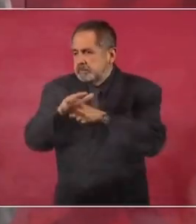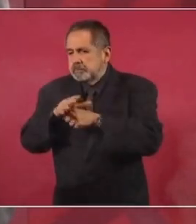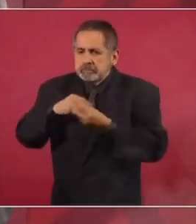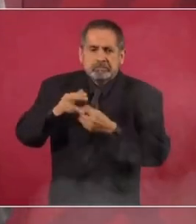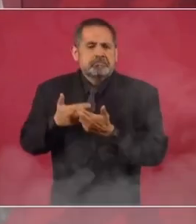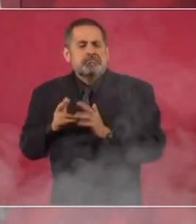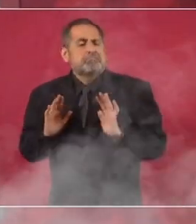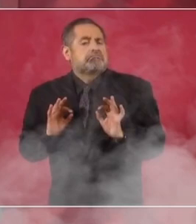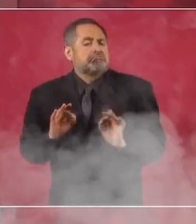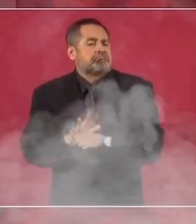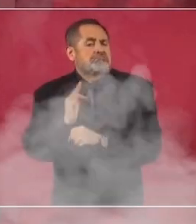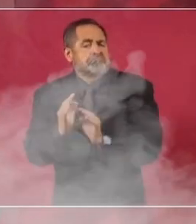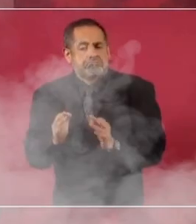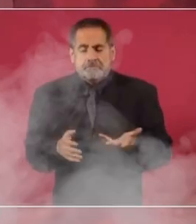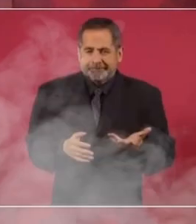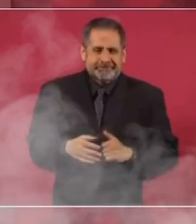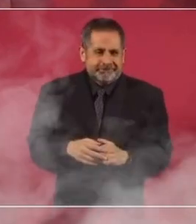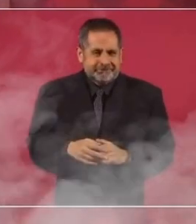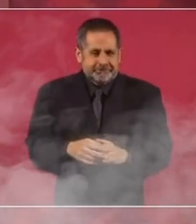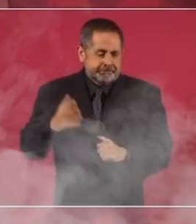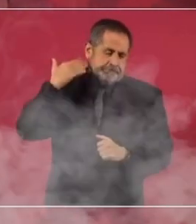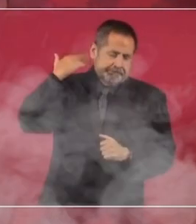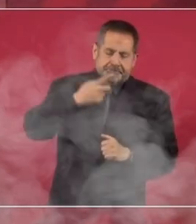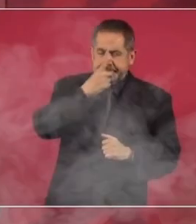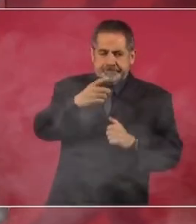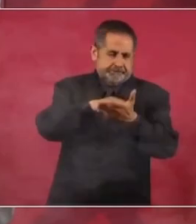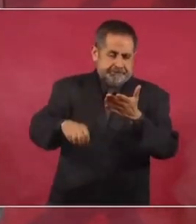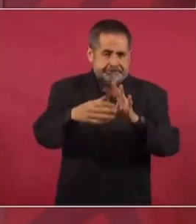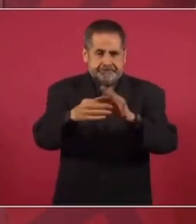ponía de ejemplo que antes, y así,